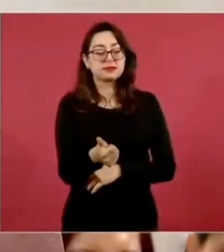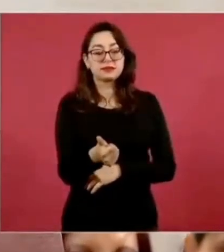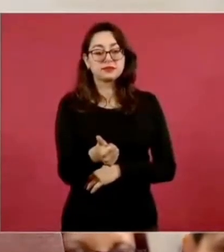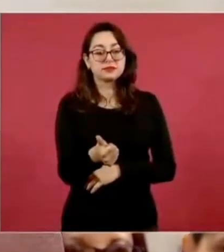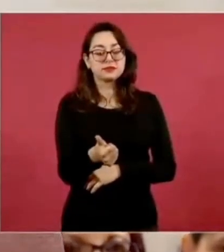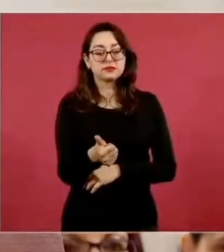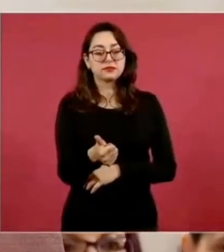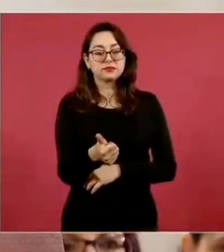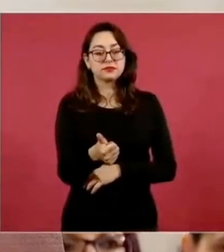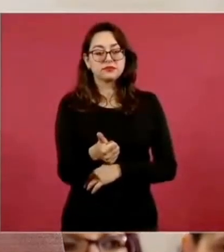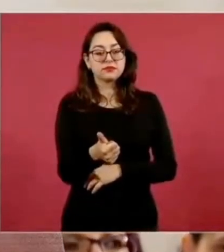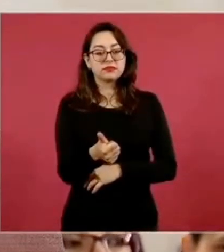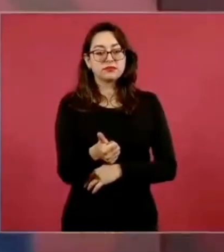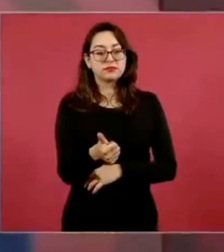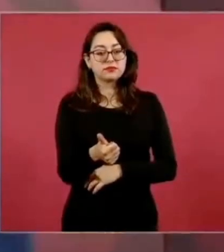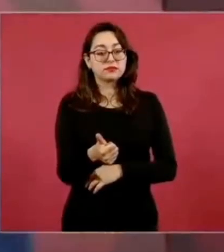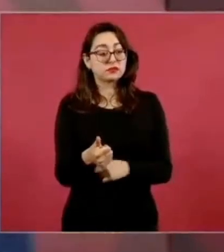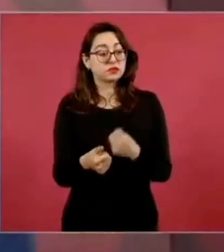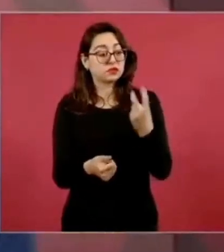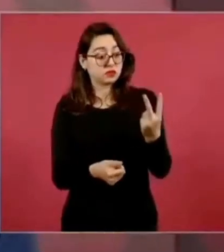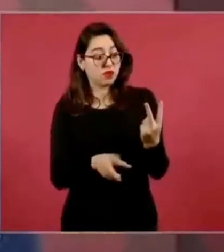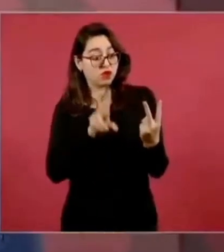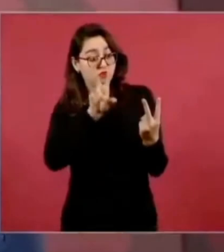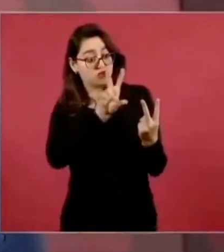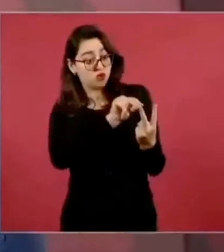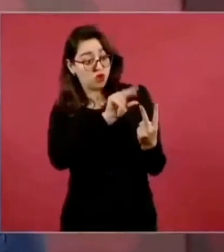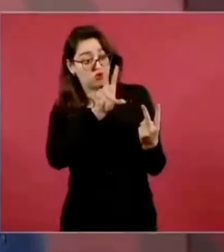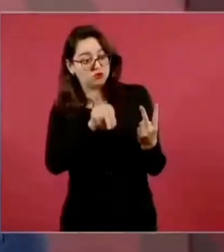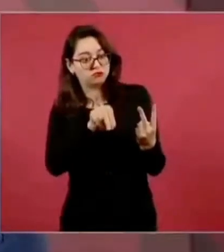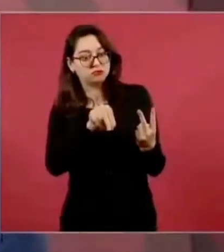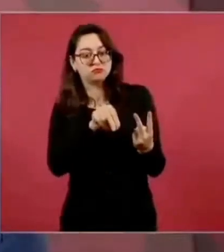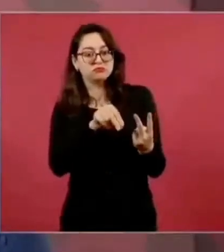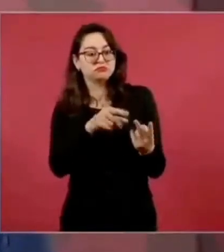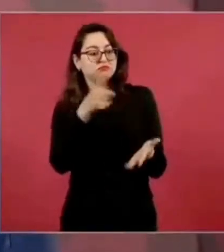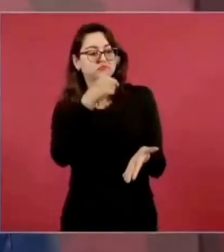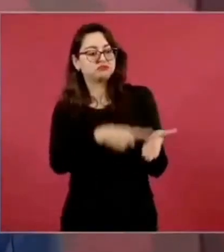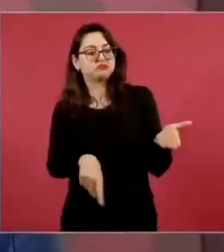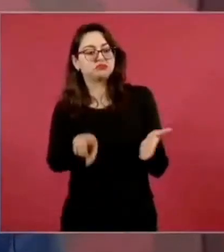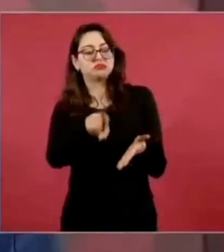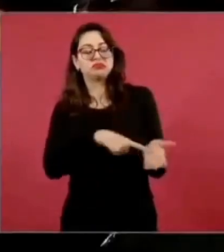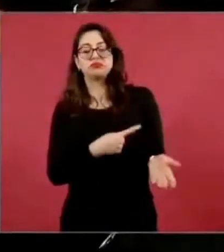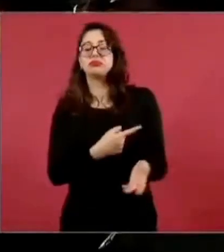que se anula la ley eléctrica.